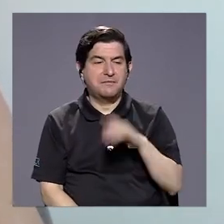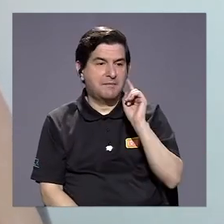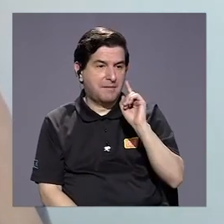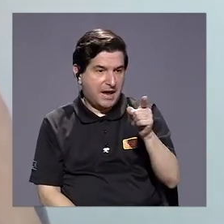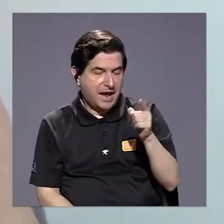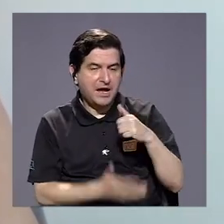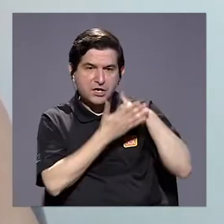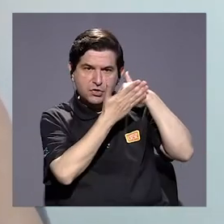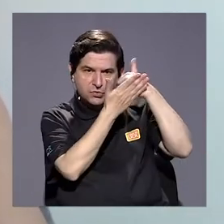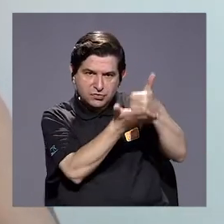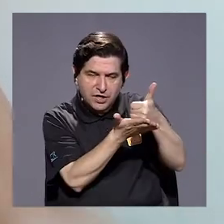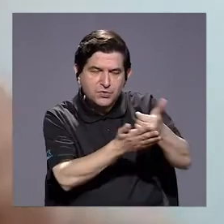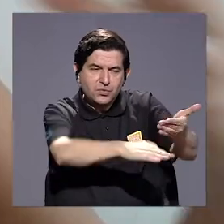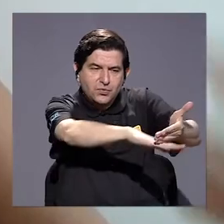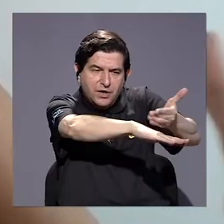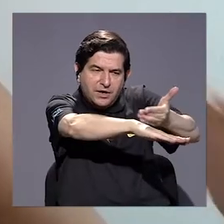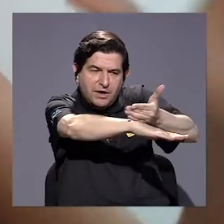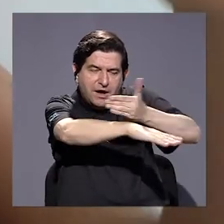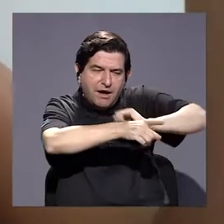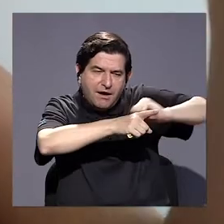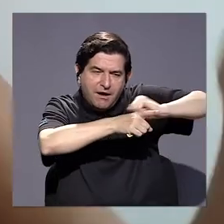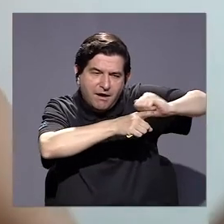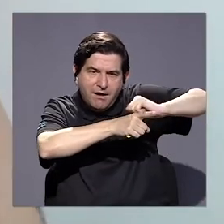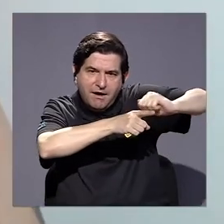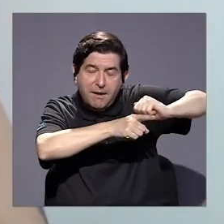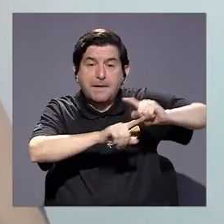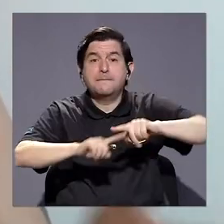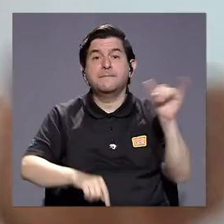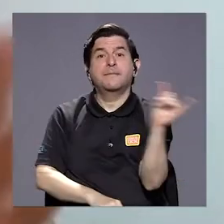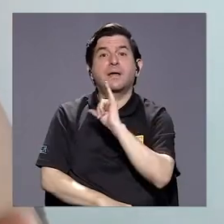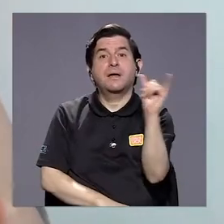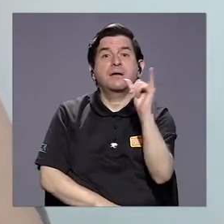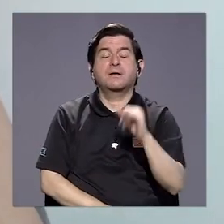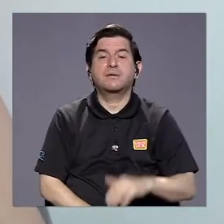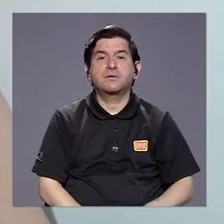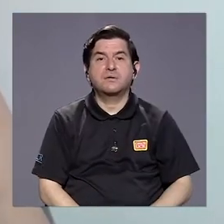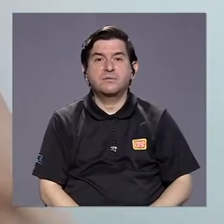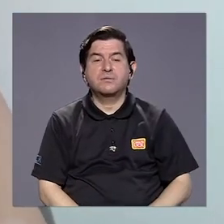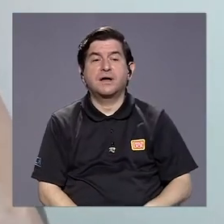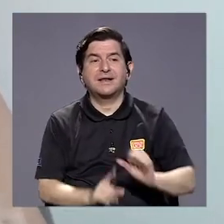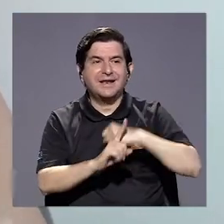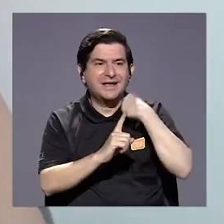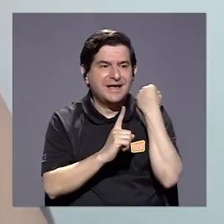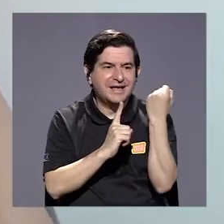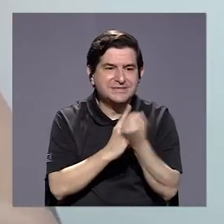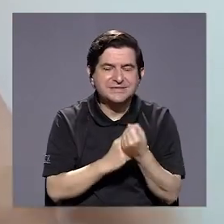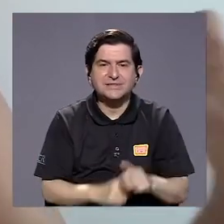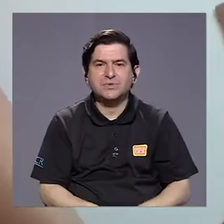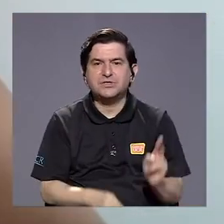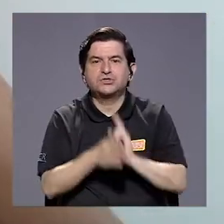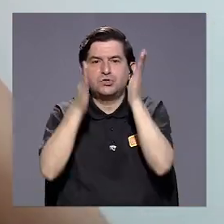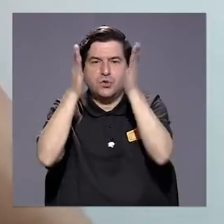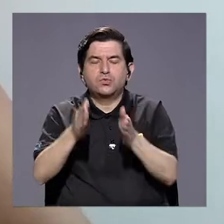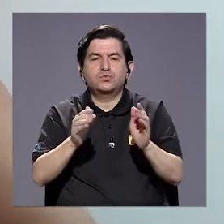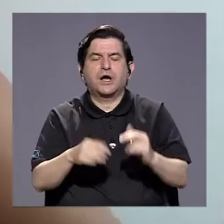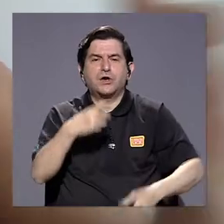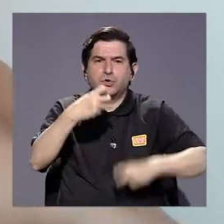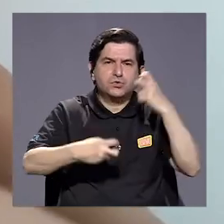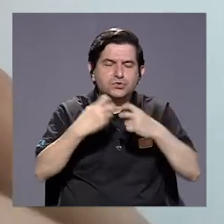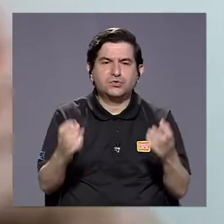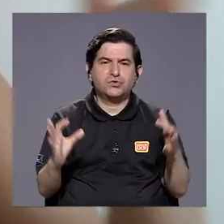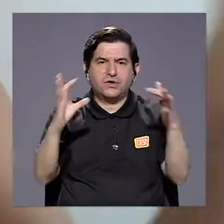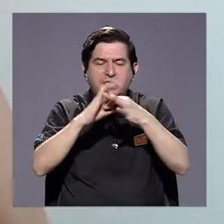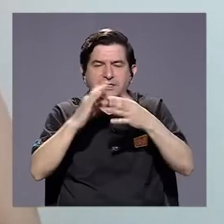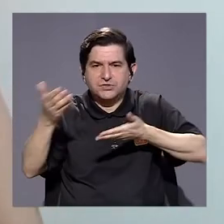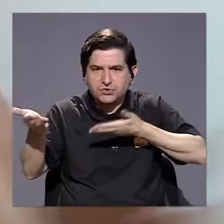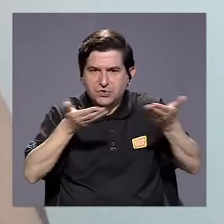puedan ser quienes colaboran en el avance de la capacitación, pero también en conflictos que los usuarios y usuarias puedan